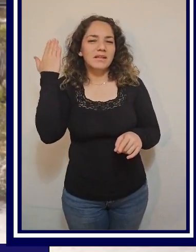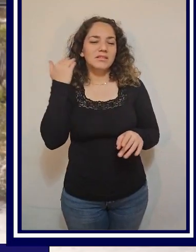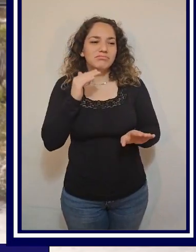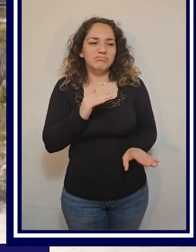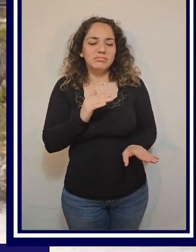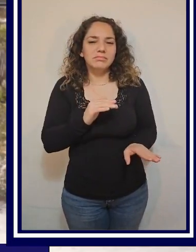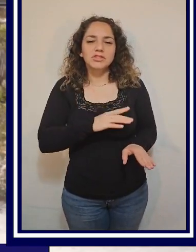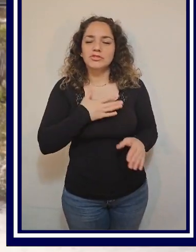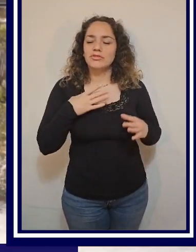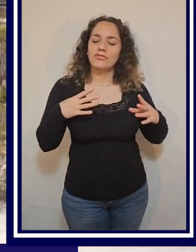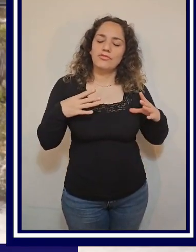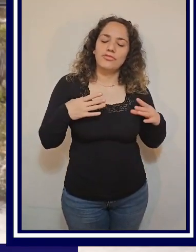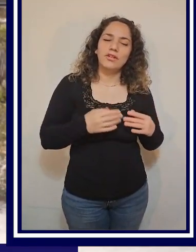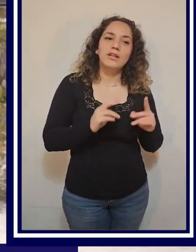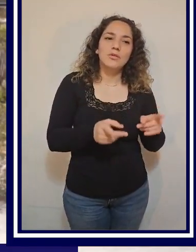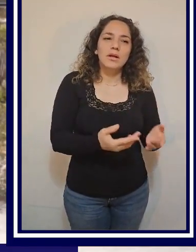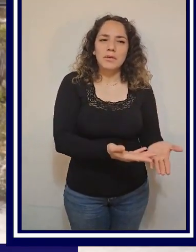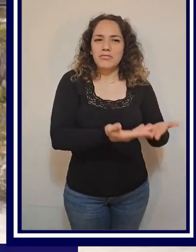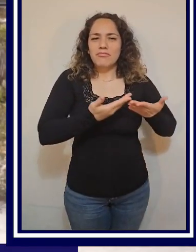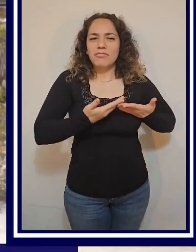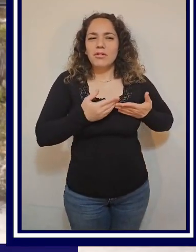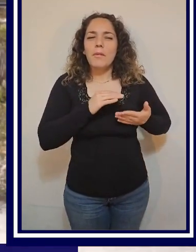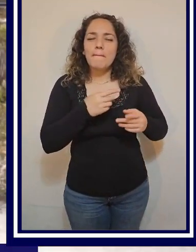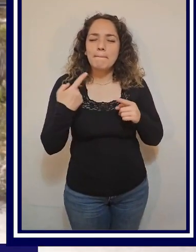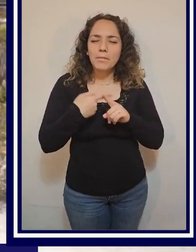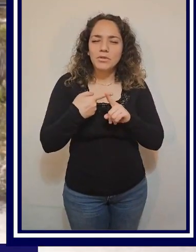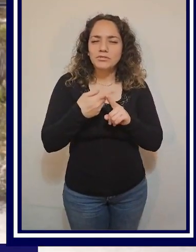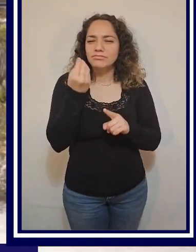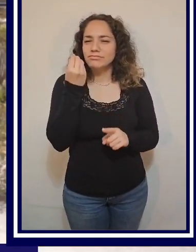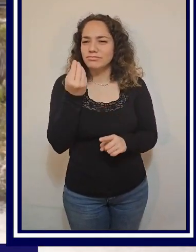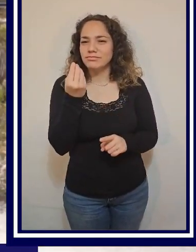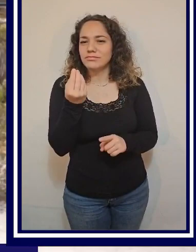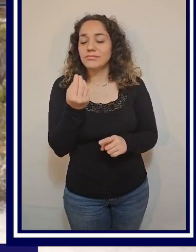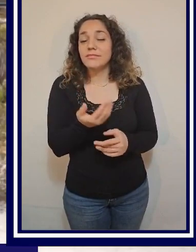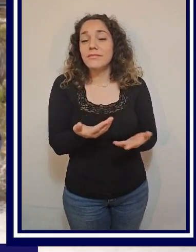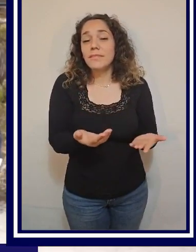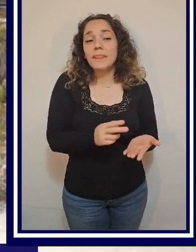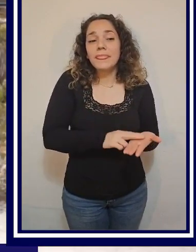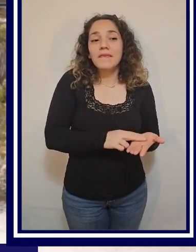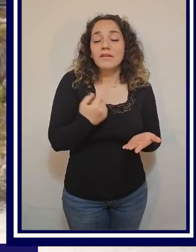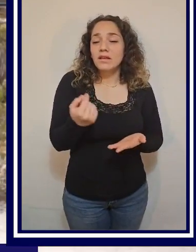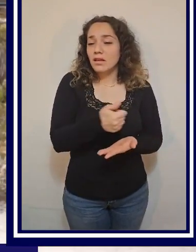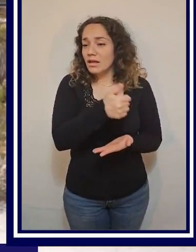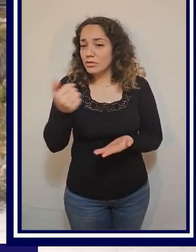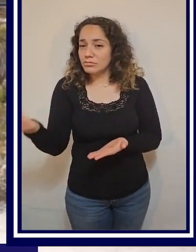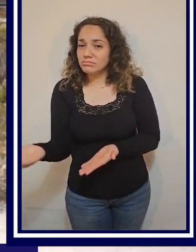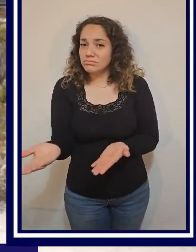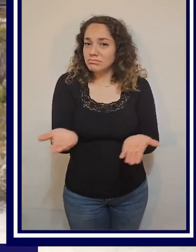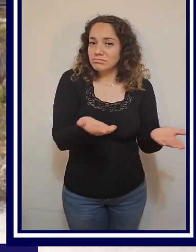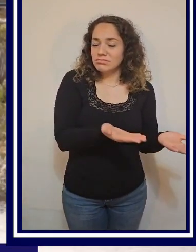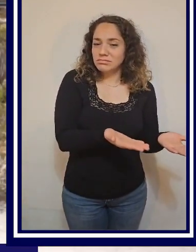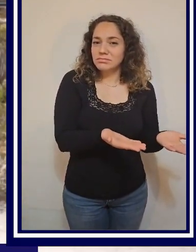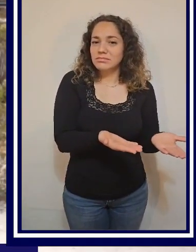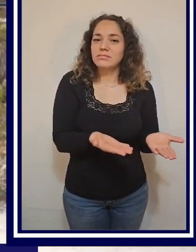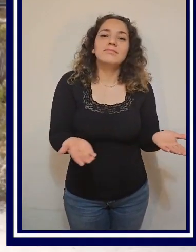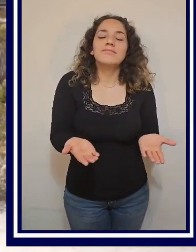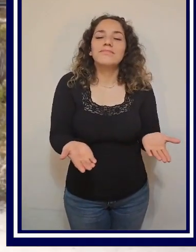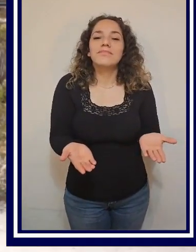así es que feliz, muy muy feliz de que me haya podido traspasar algo tan positivo. La verdad que los invito a